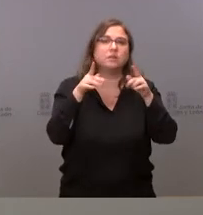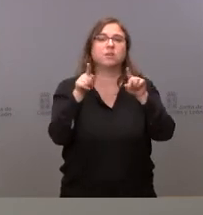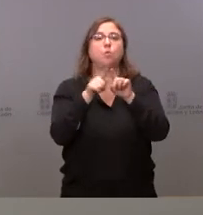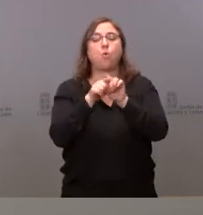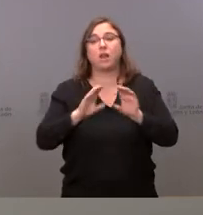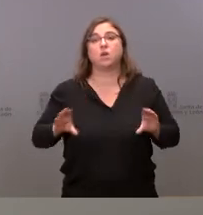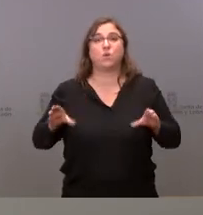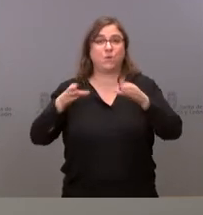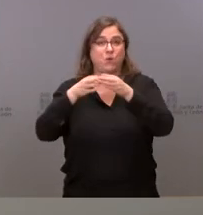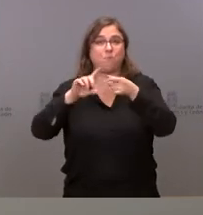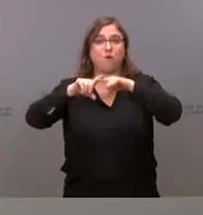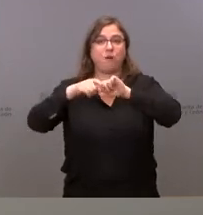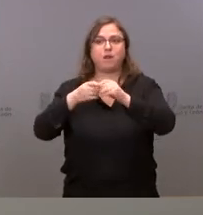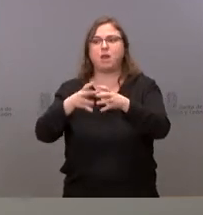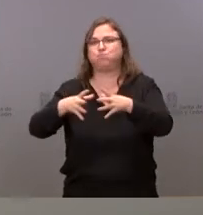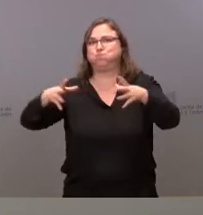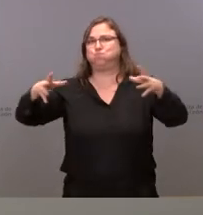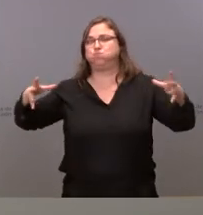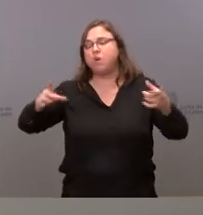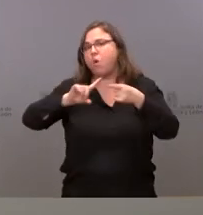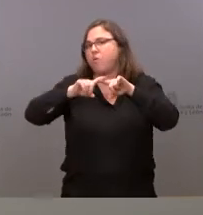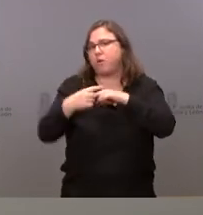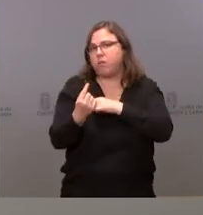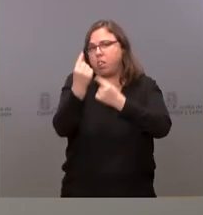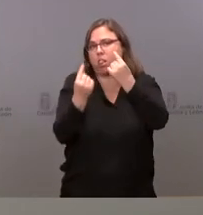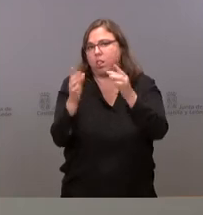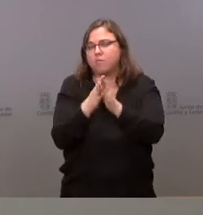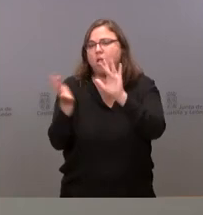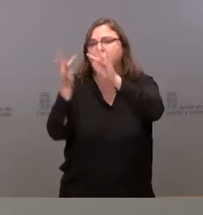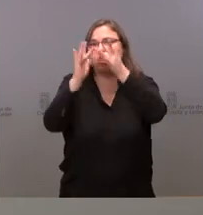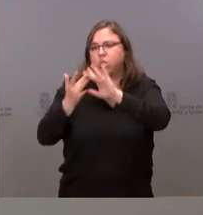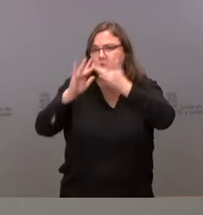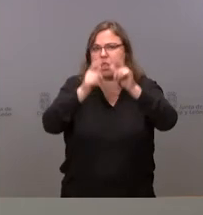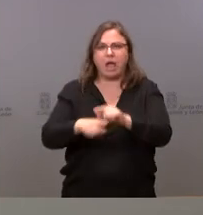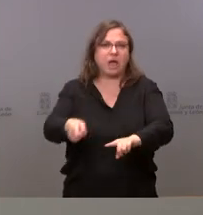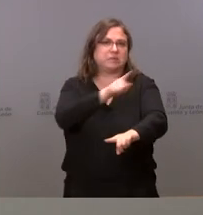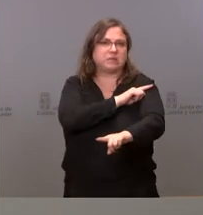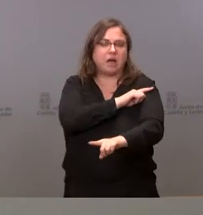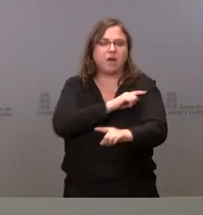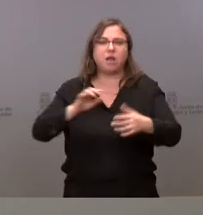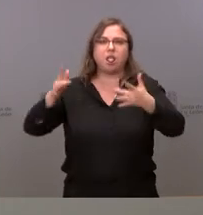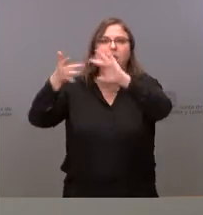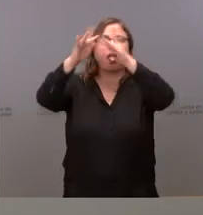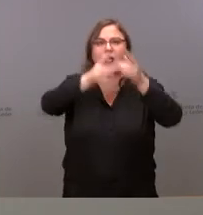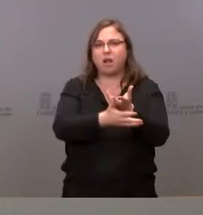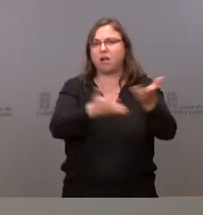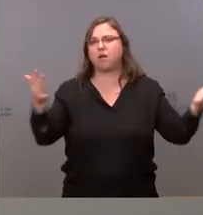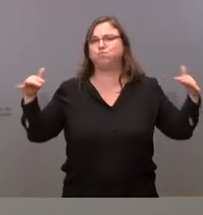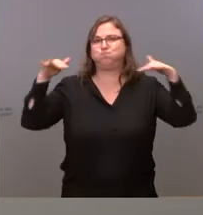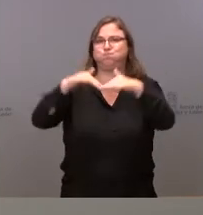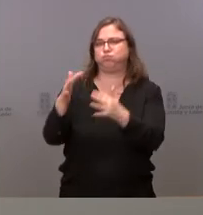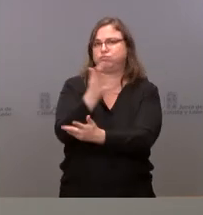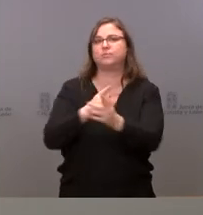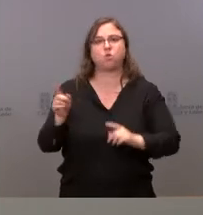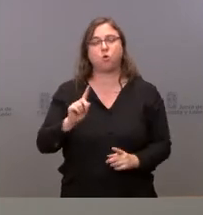grupos sean lo menor posible de que no haya demasiada interacción social o demasiado contacto social la guía establece